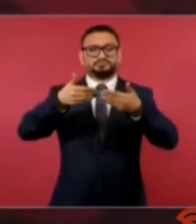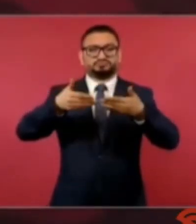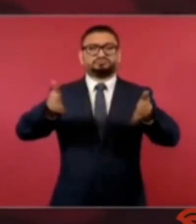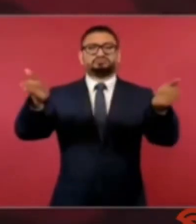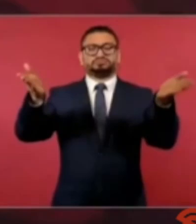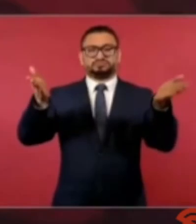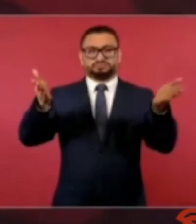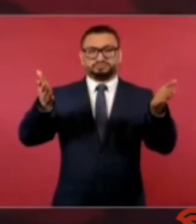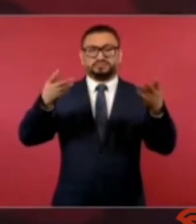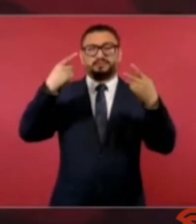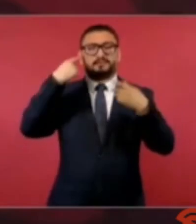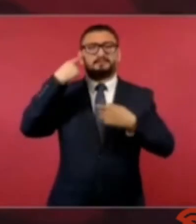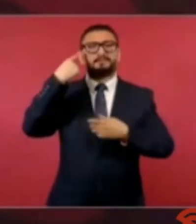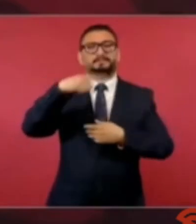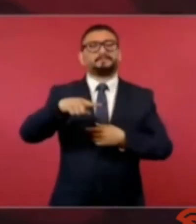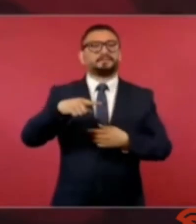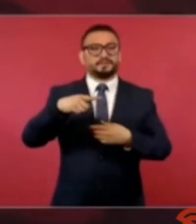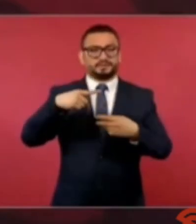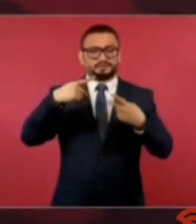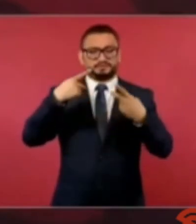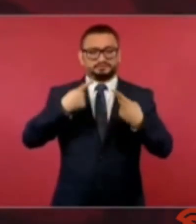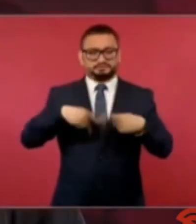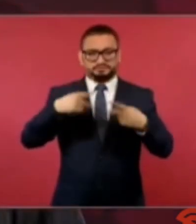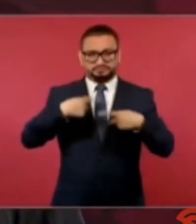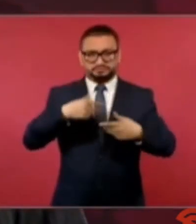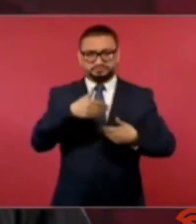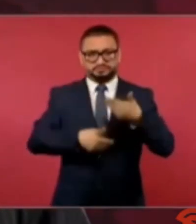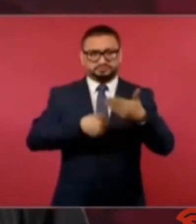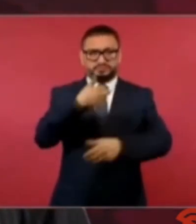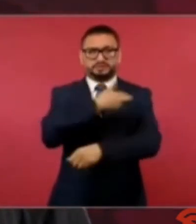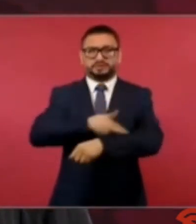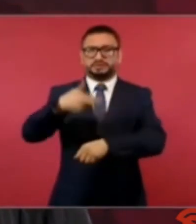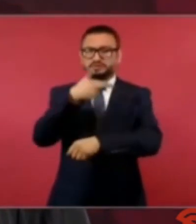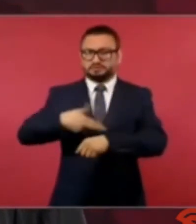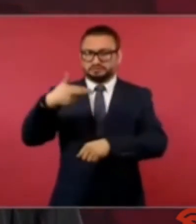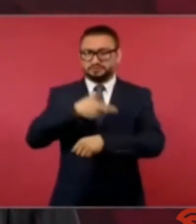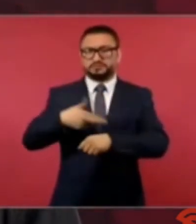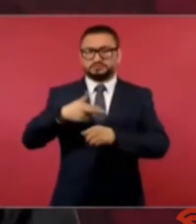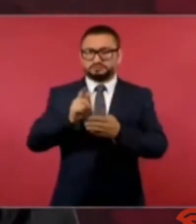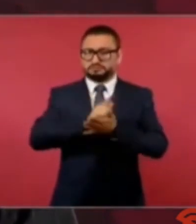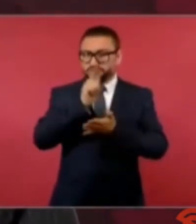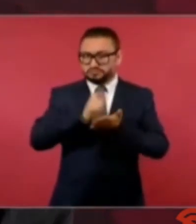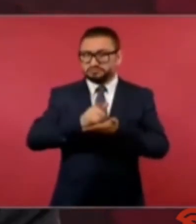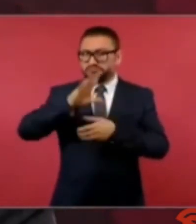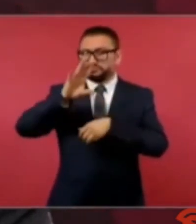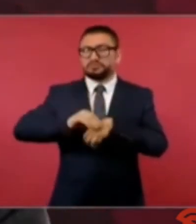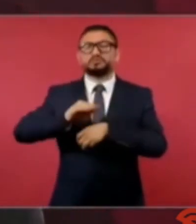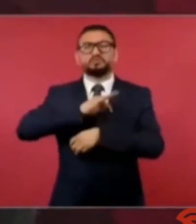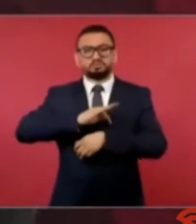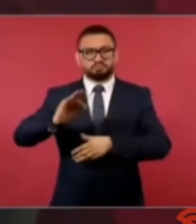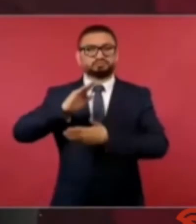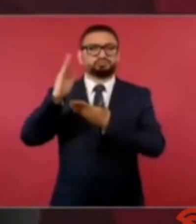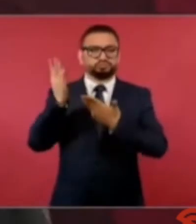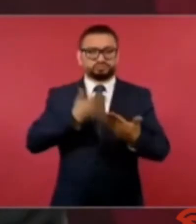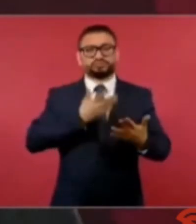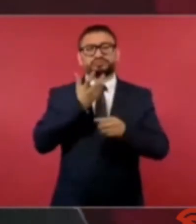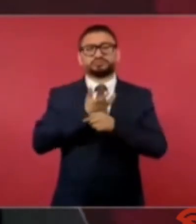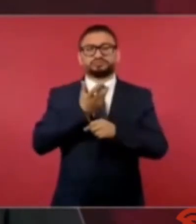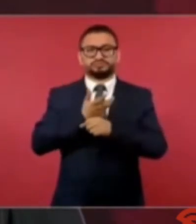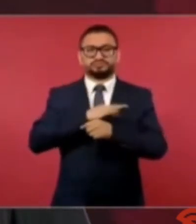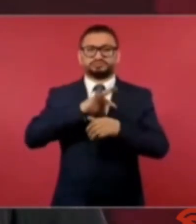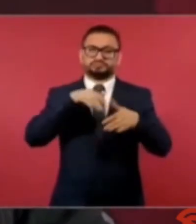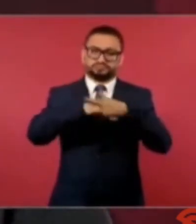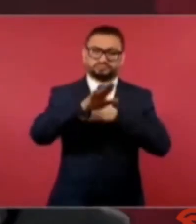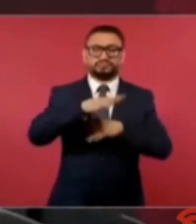para que mediante procedimientos legales se pueda llegar a Estados Unidos.